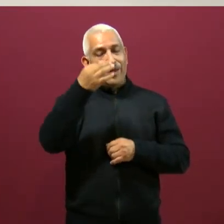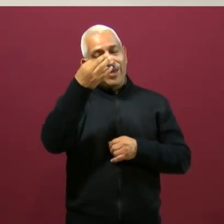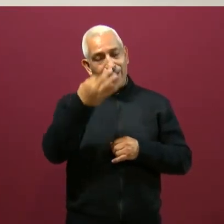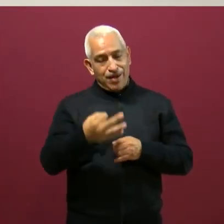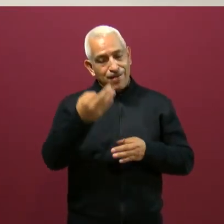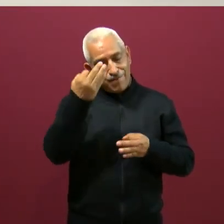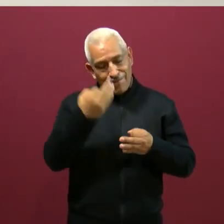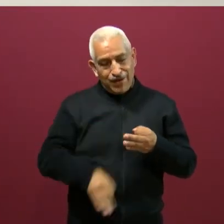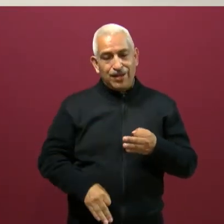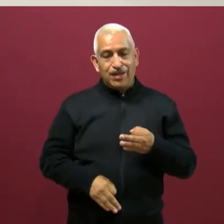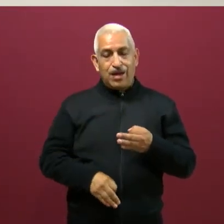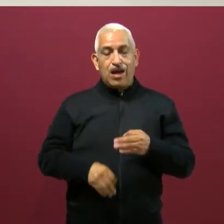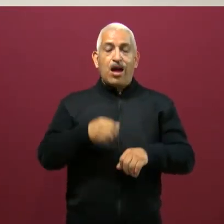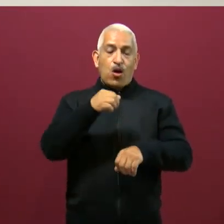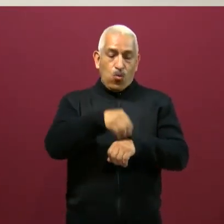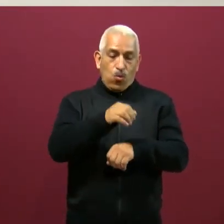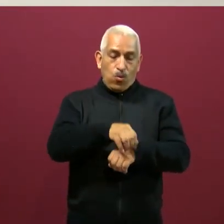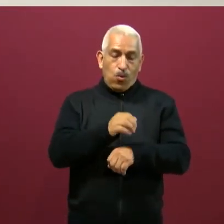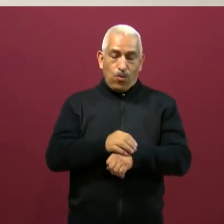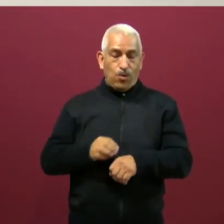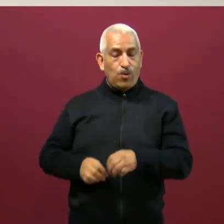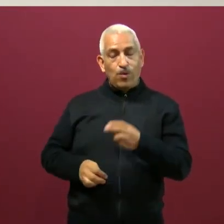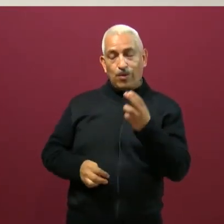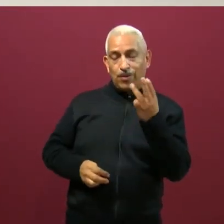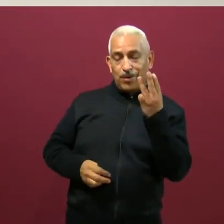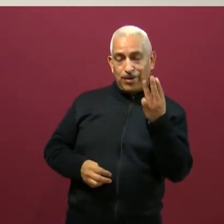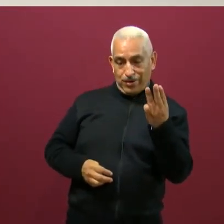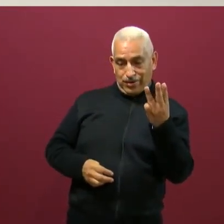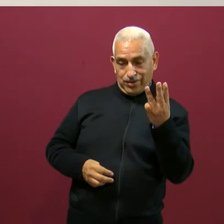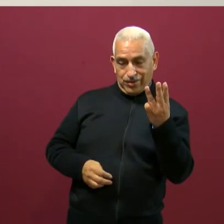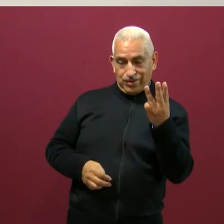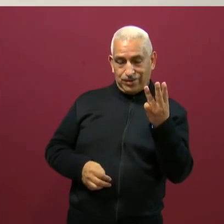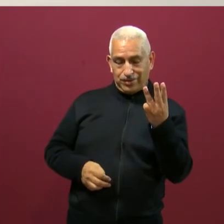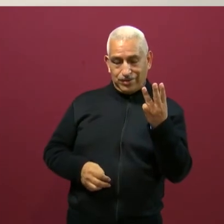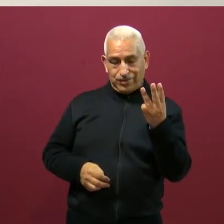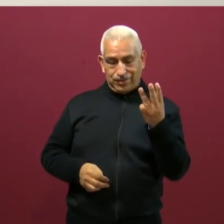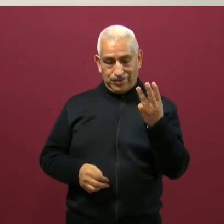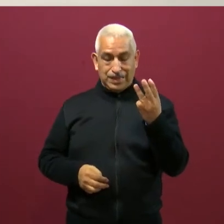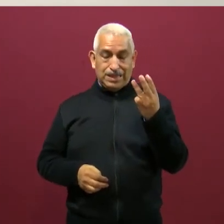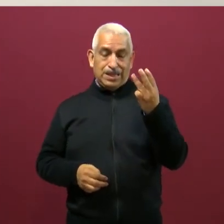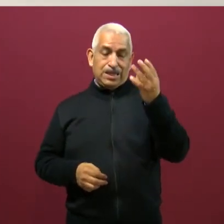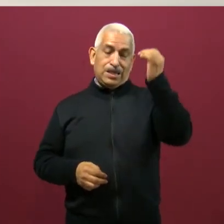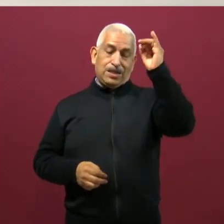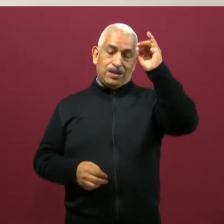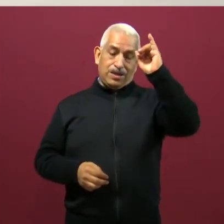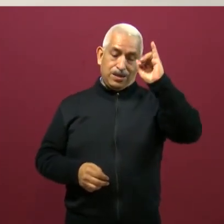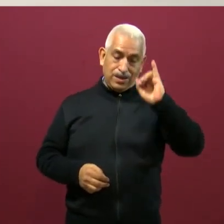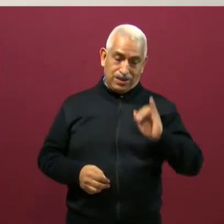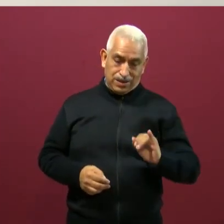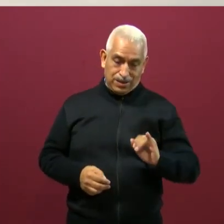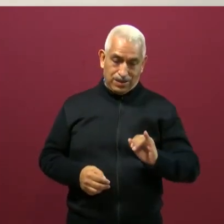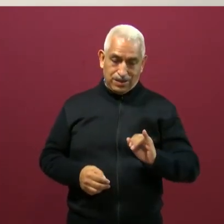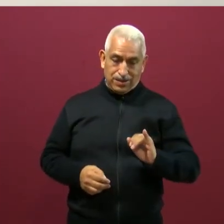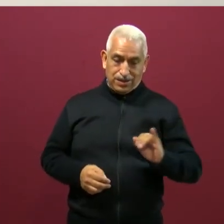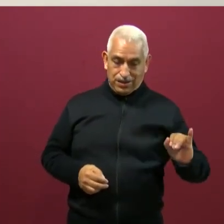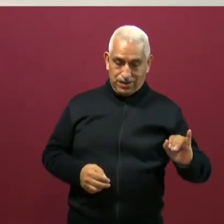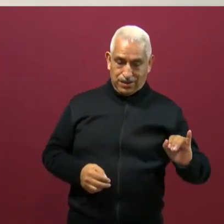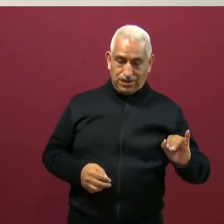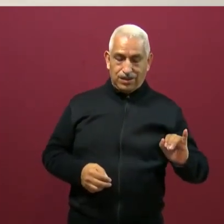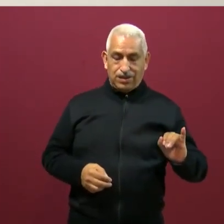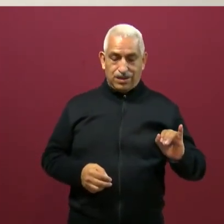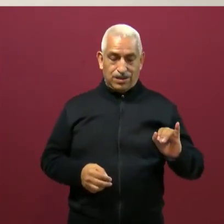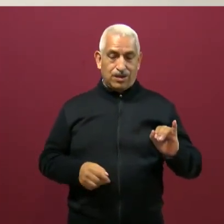número que le corresponde al número tres, que es la parte inferior